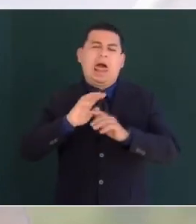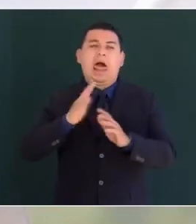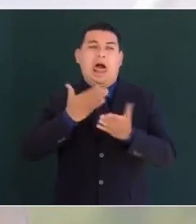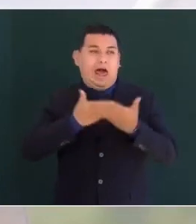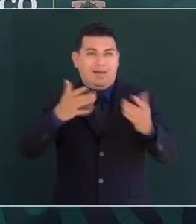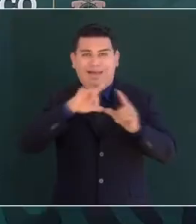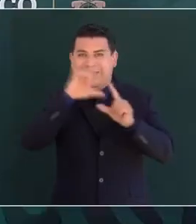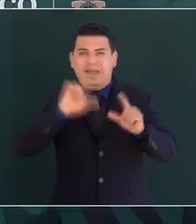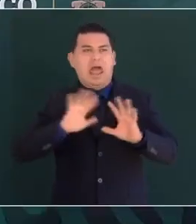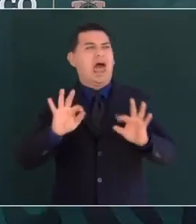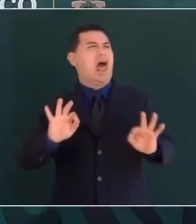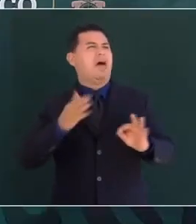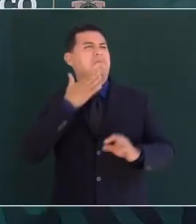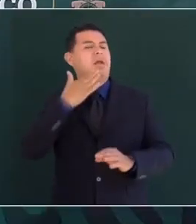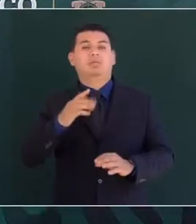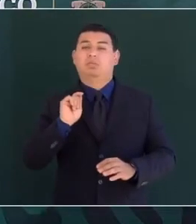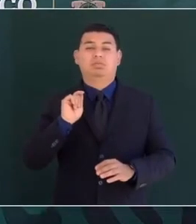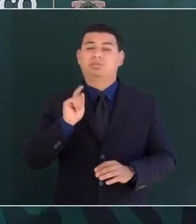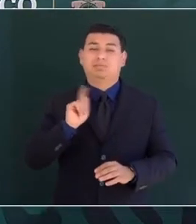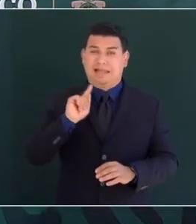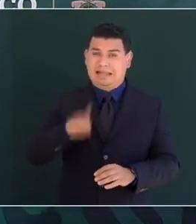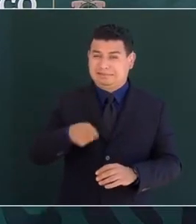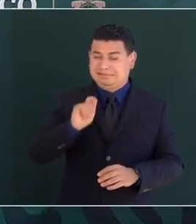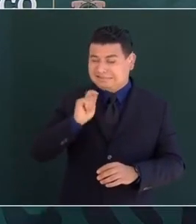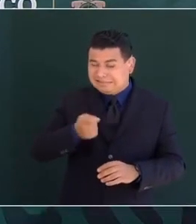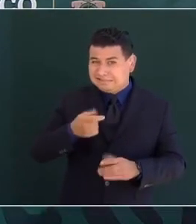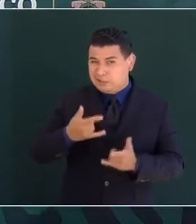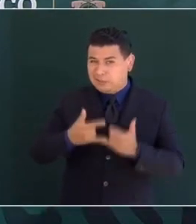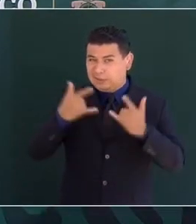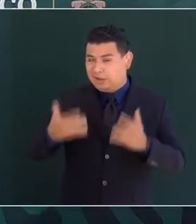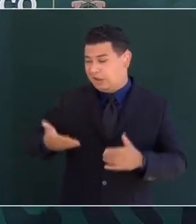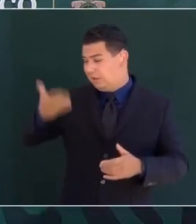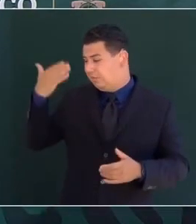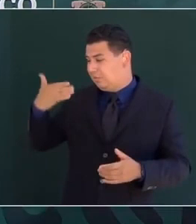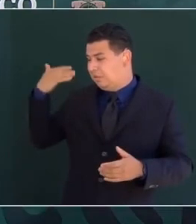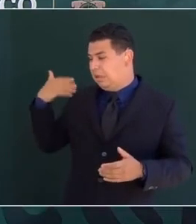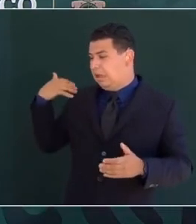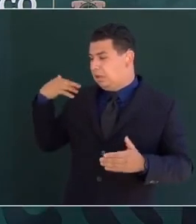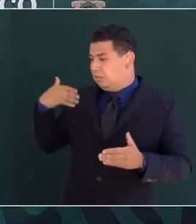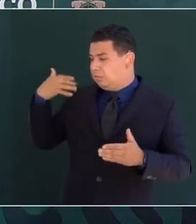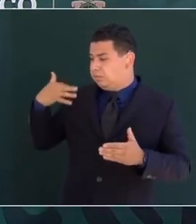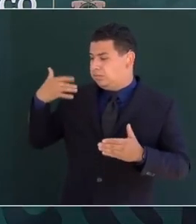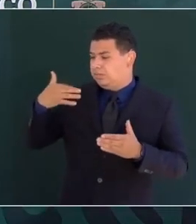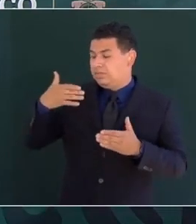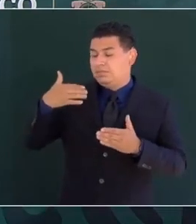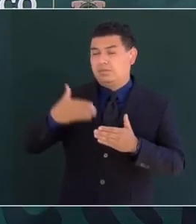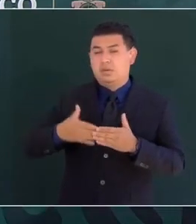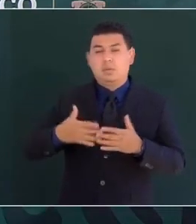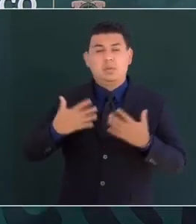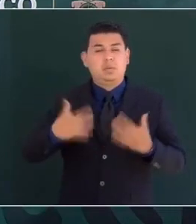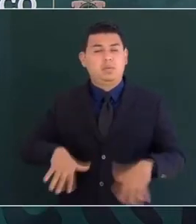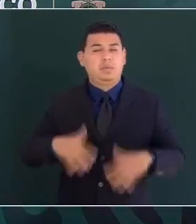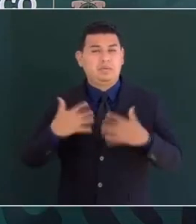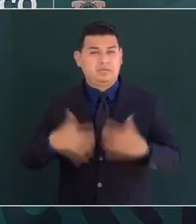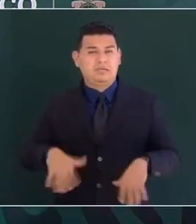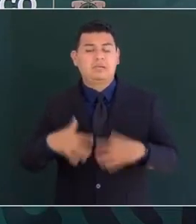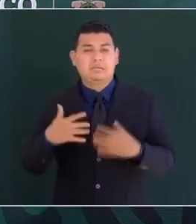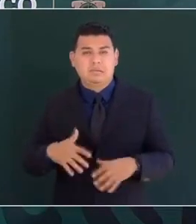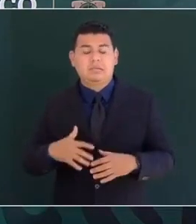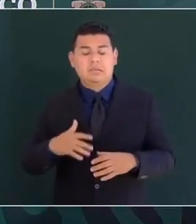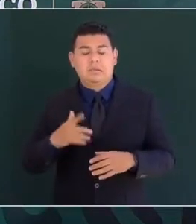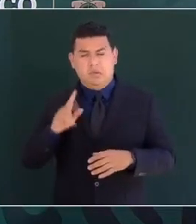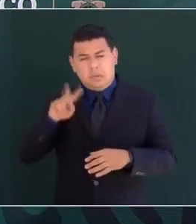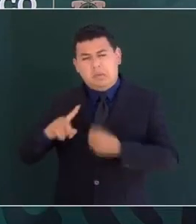mexicana la historia nos demuestra que no se forman las naciones sin pasar por